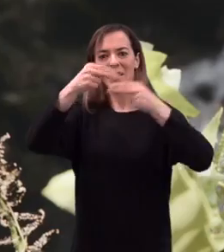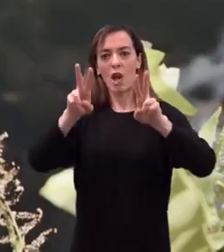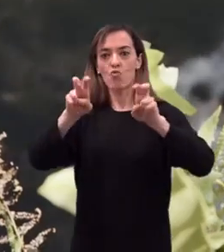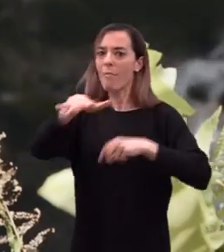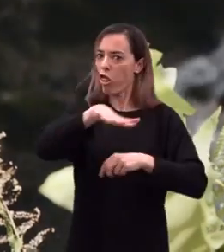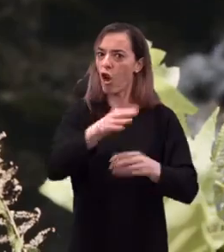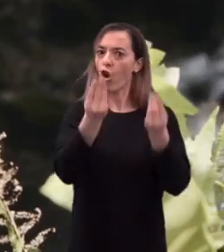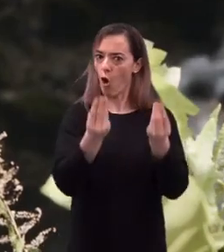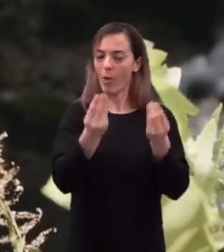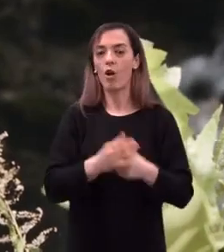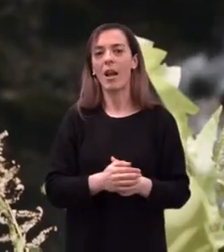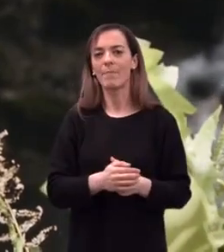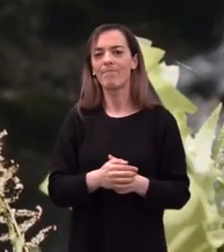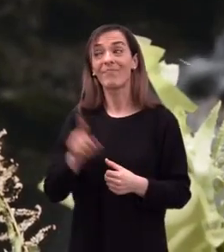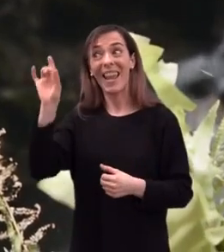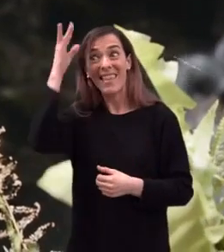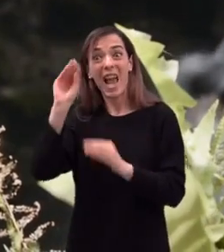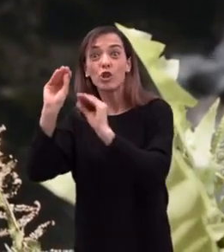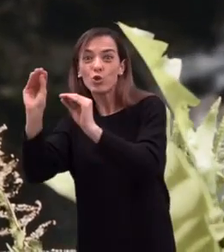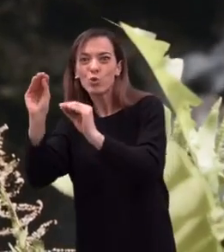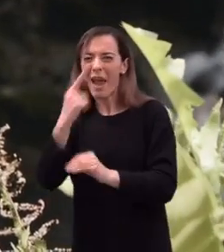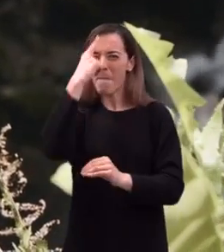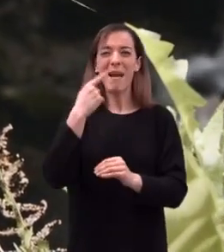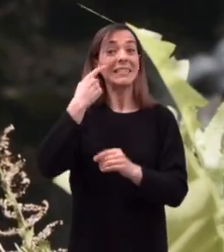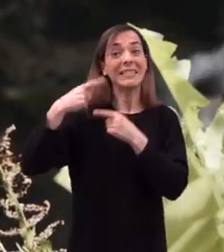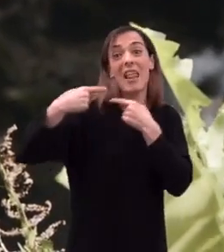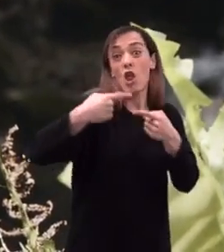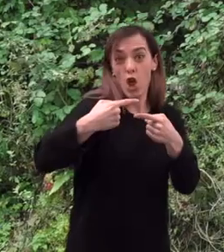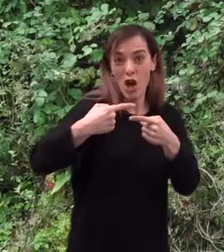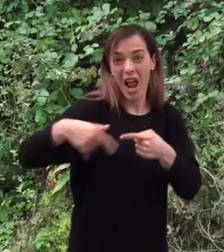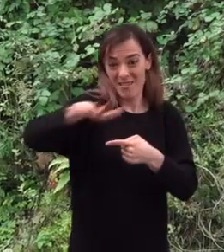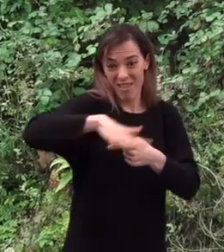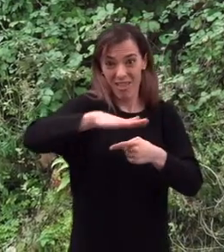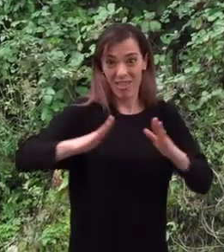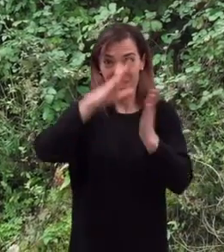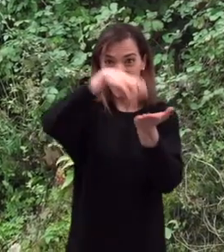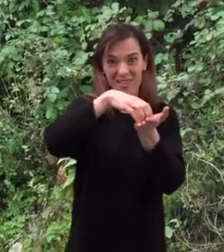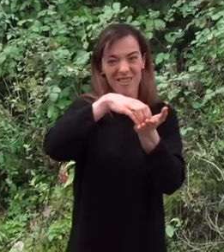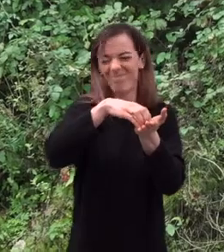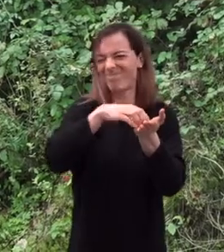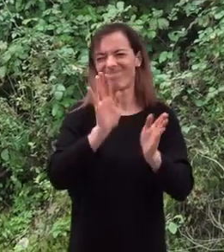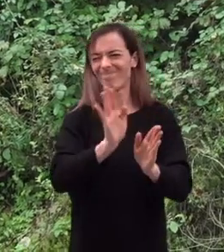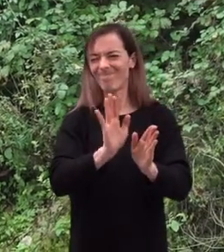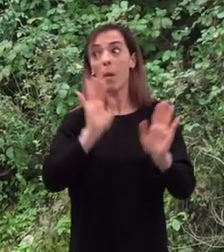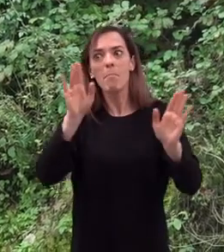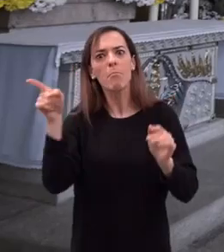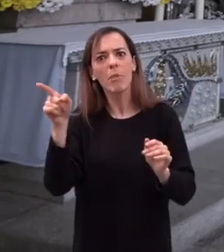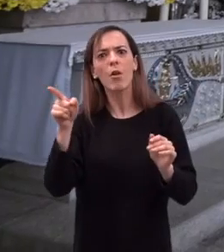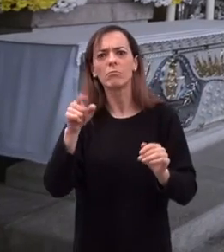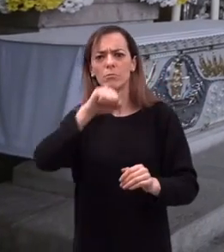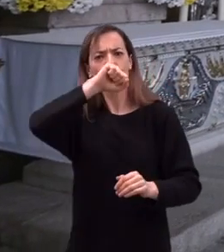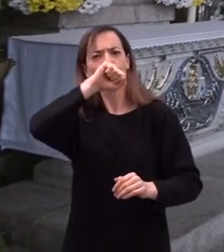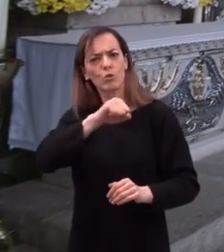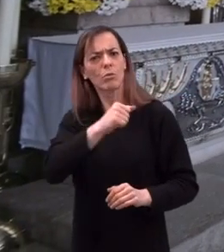Su idea evitaba la imagen tradicional del santuario, pero integraba la devoción a la Virgen,